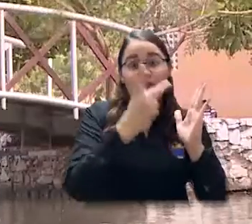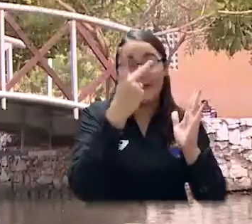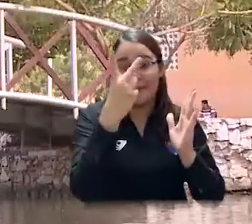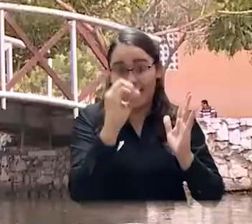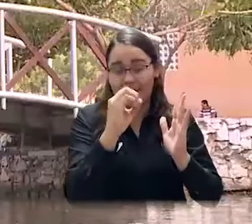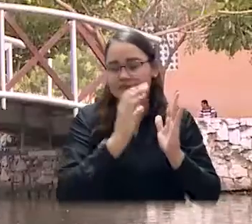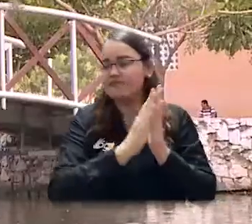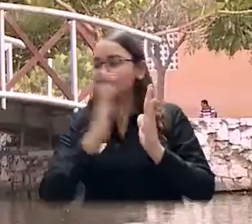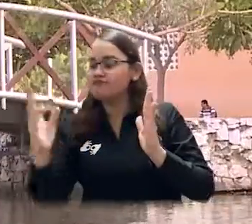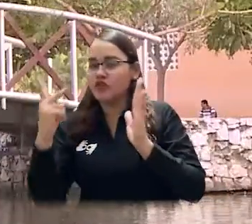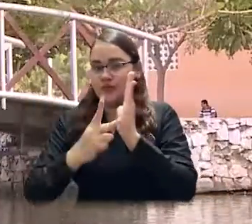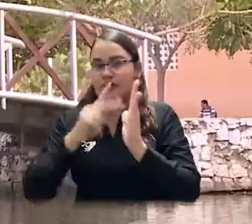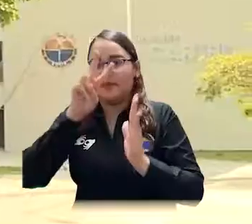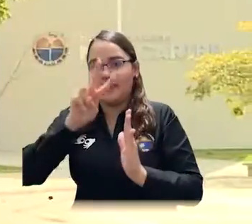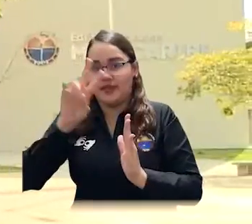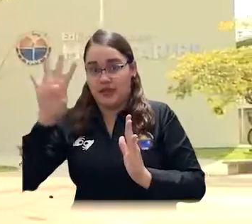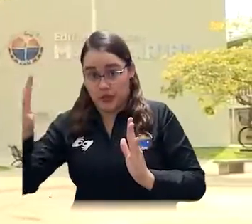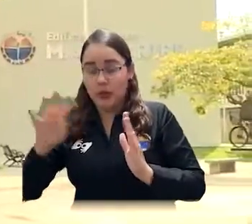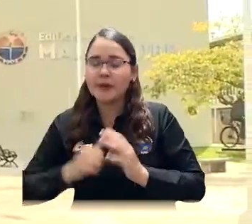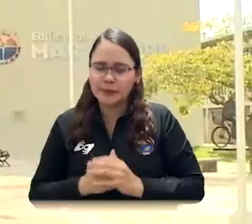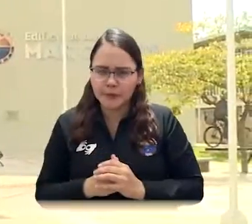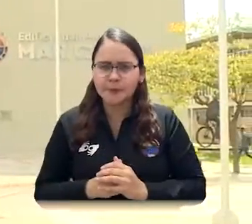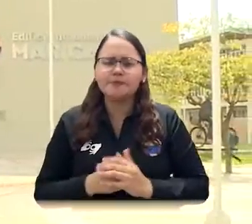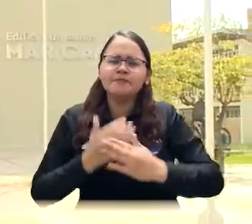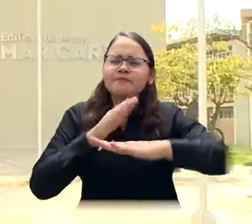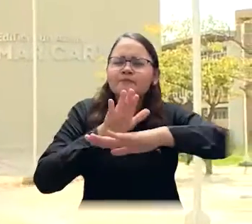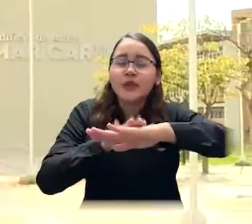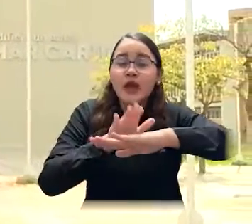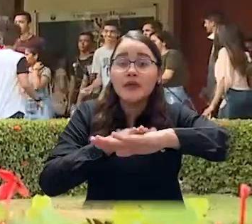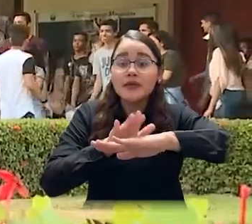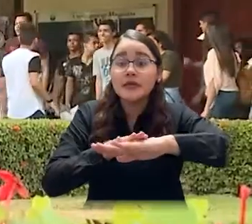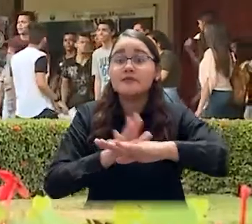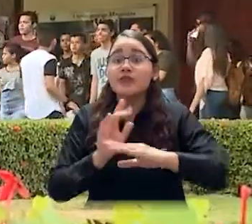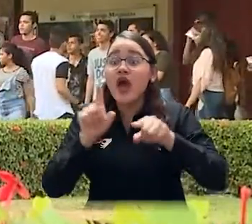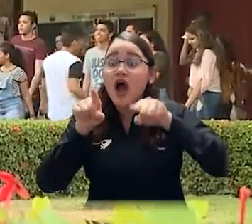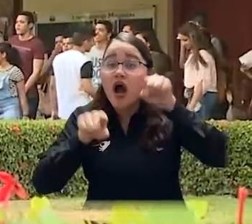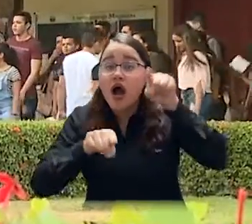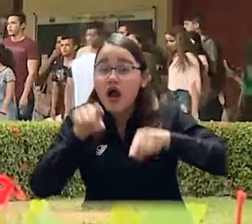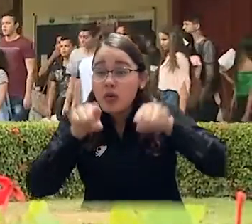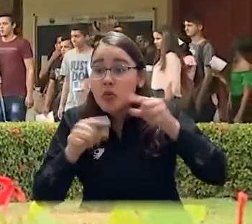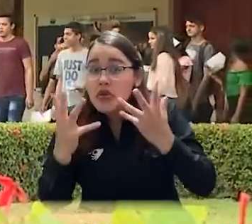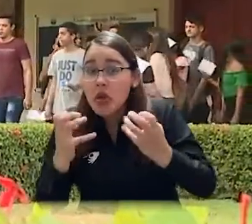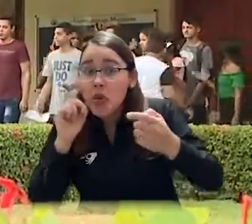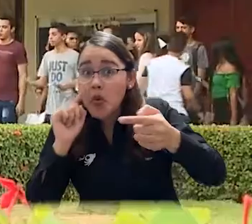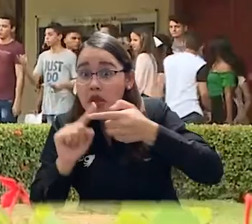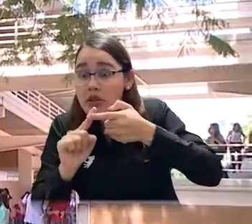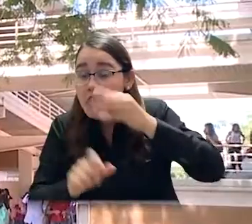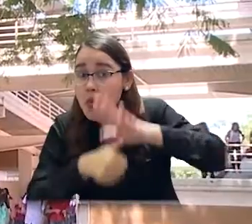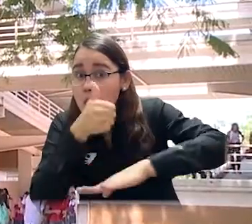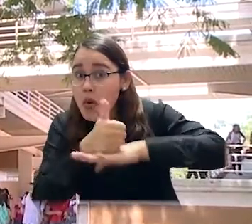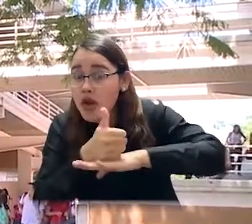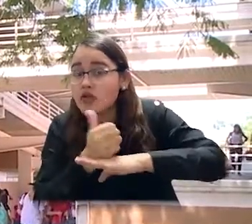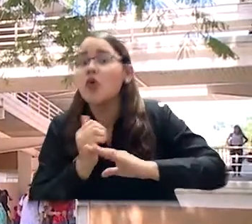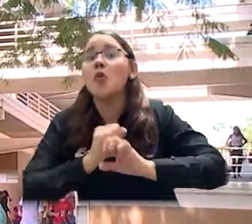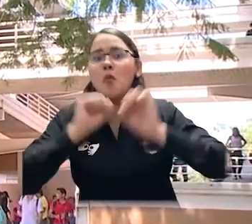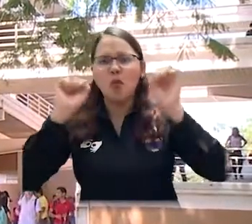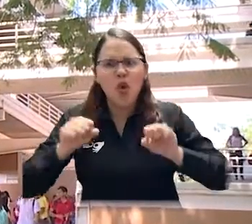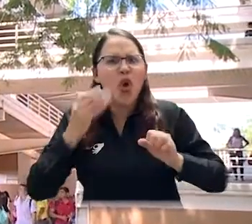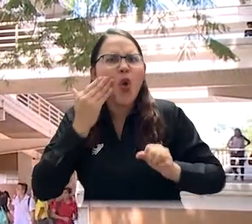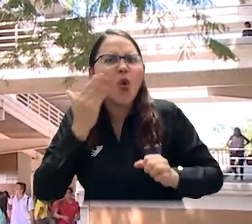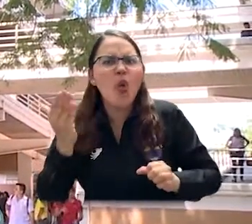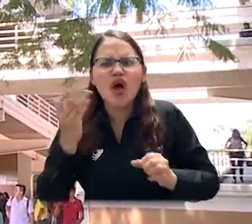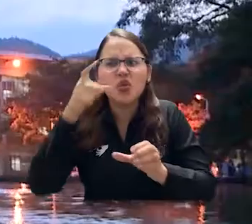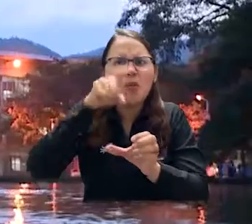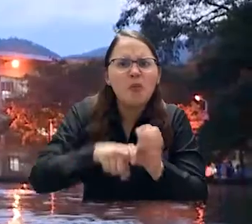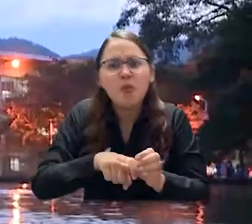2020-2024, que fue expedido por el Comité de Garantía de Consulta, las inscripciones para aspirantes al cargo de rector